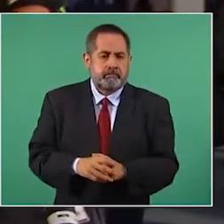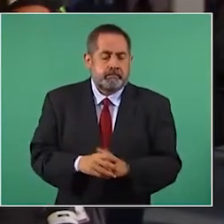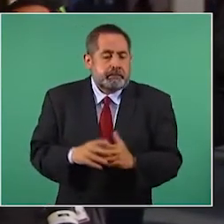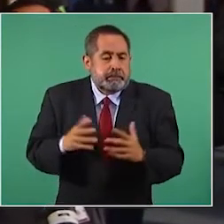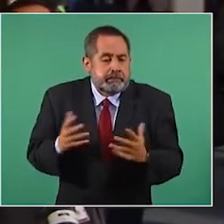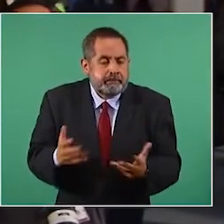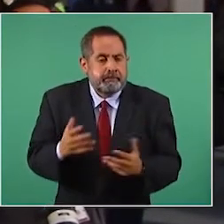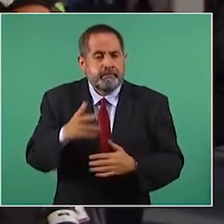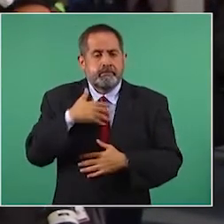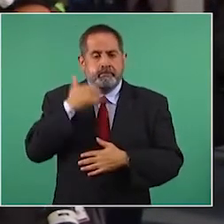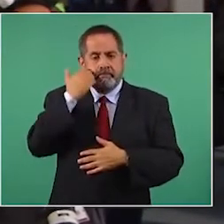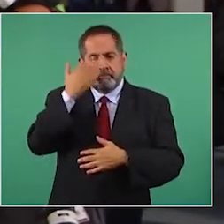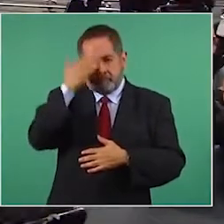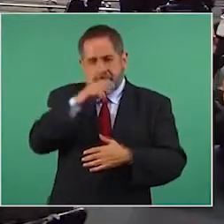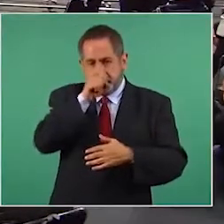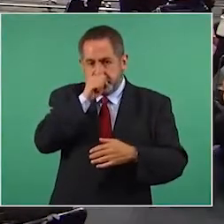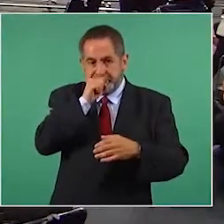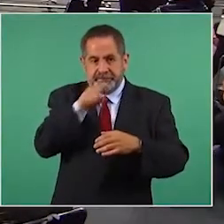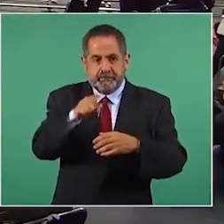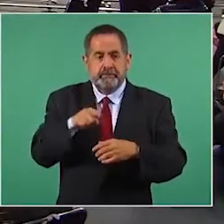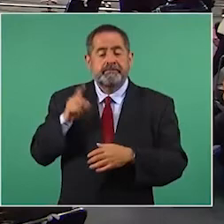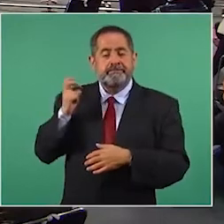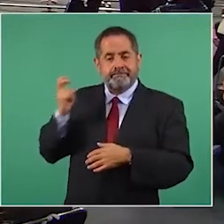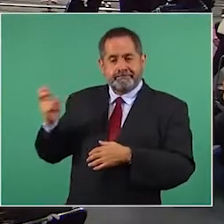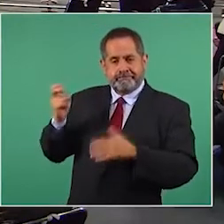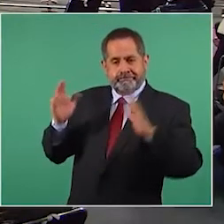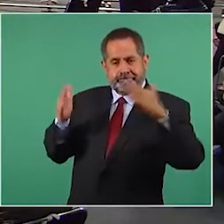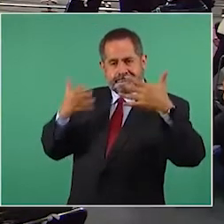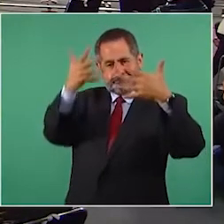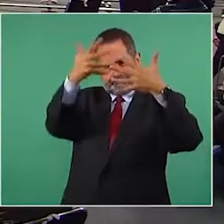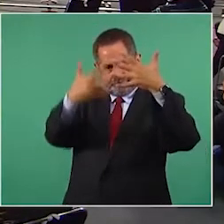O sea, lo que yo quiero ver… Esta es la relación, Jorge,